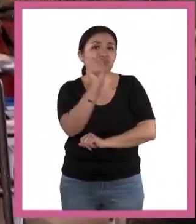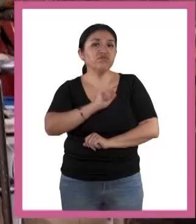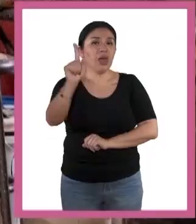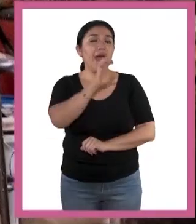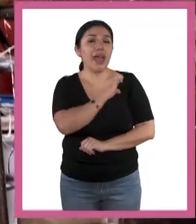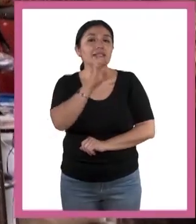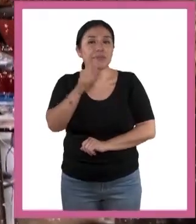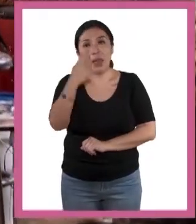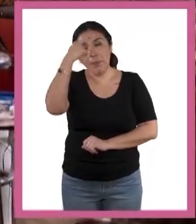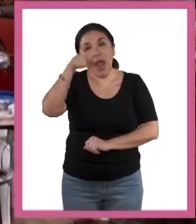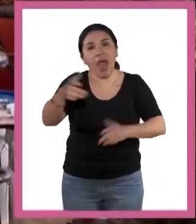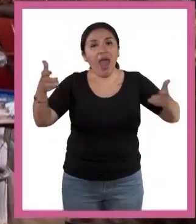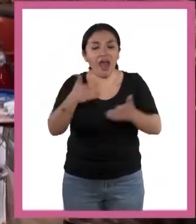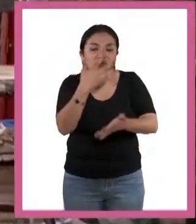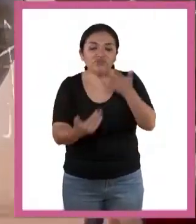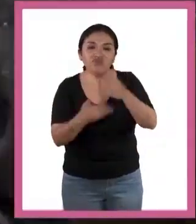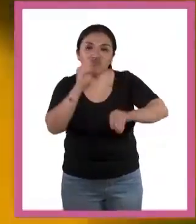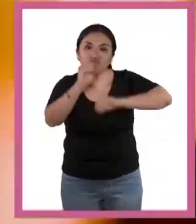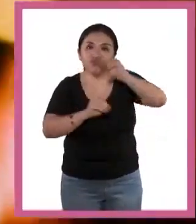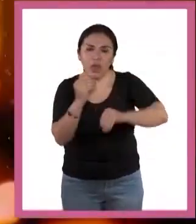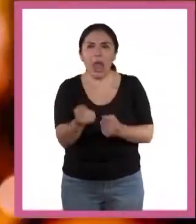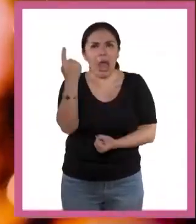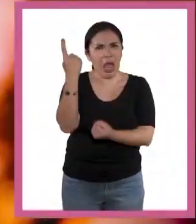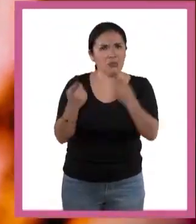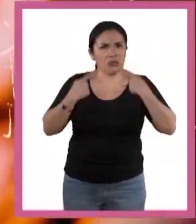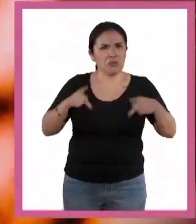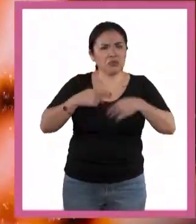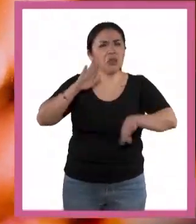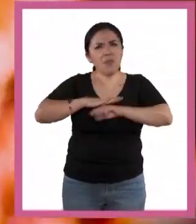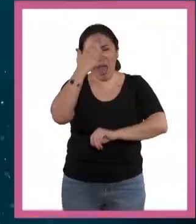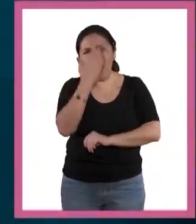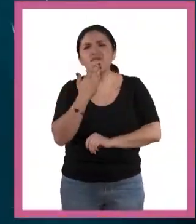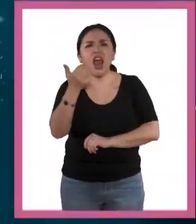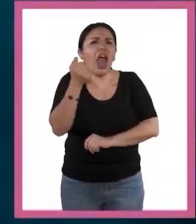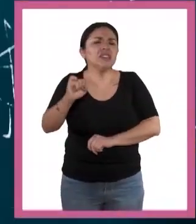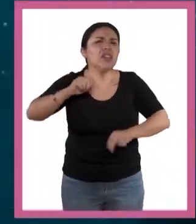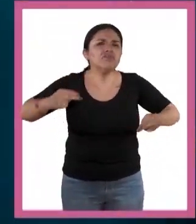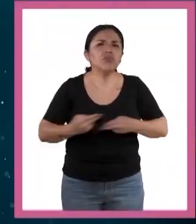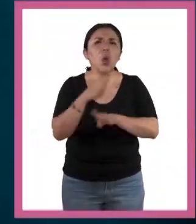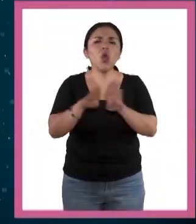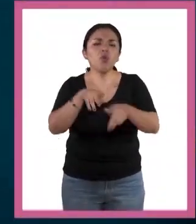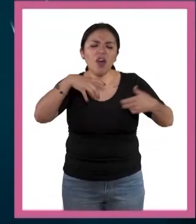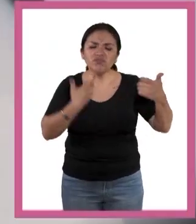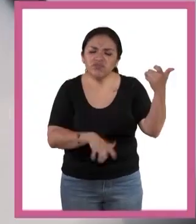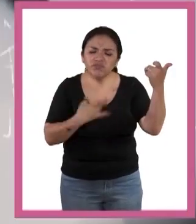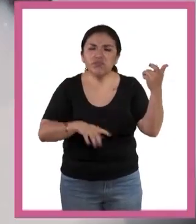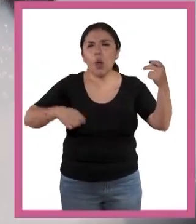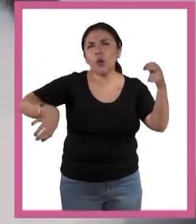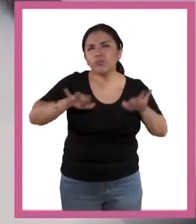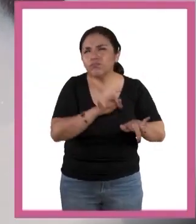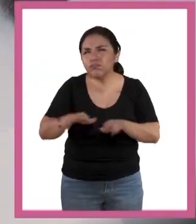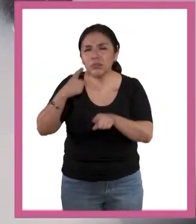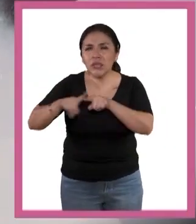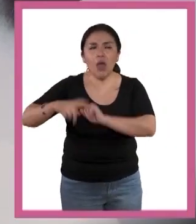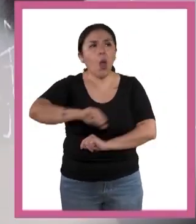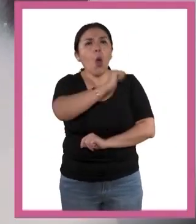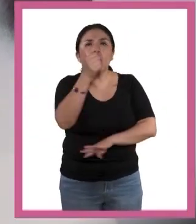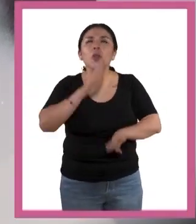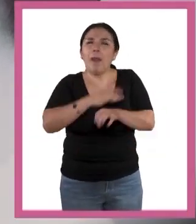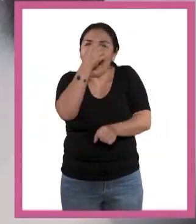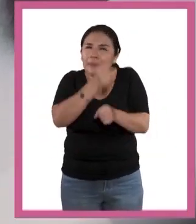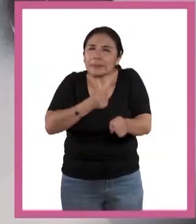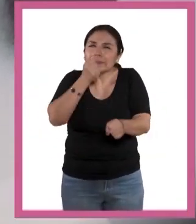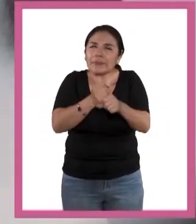especializados en lo que hacen. Algunas personas tienen habilidades natas para tocar un instrumento, otros necesitan